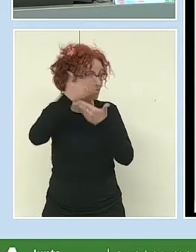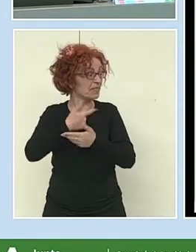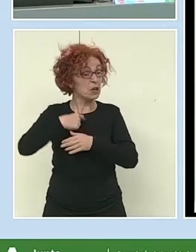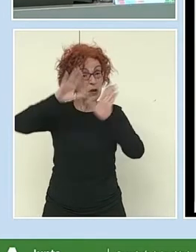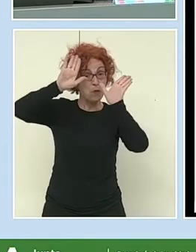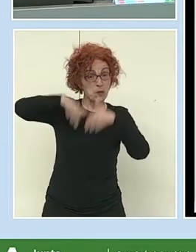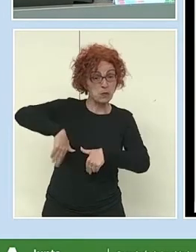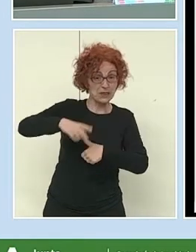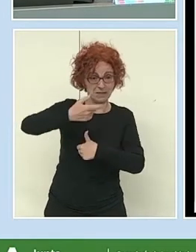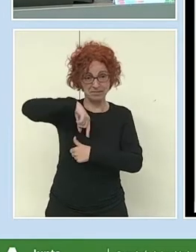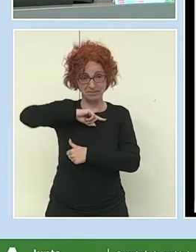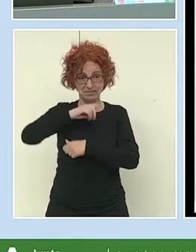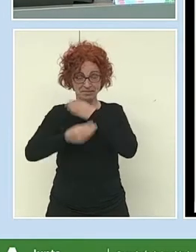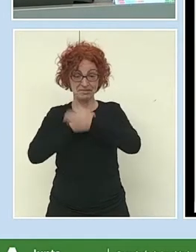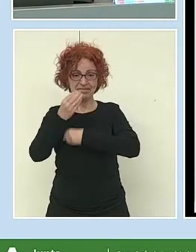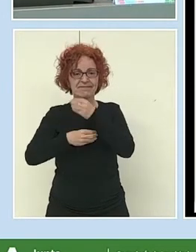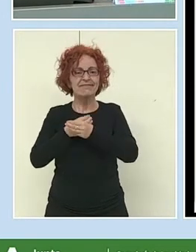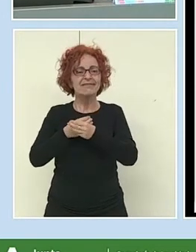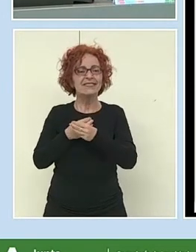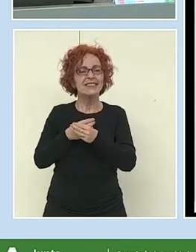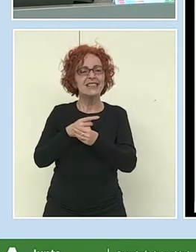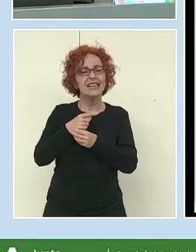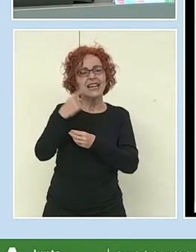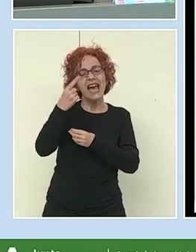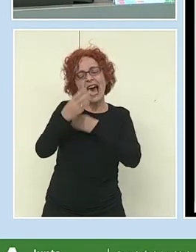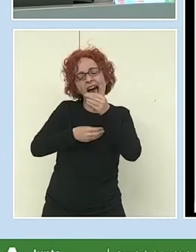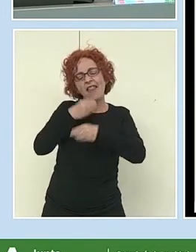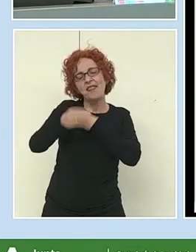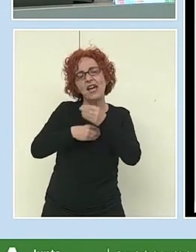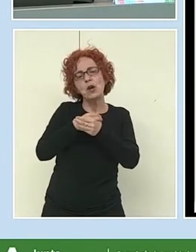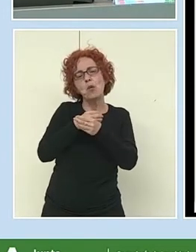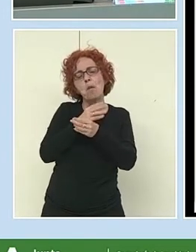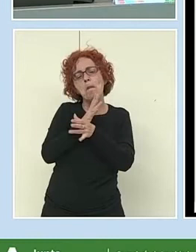último, crear la Biblia de un videojuego.